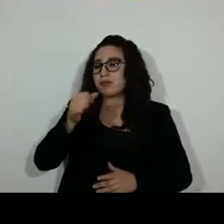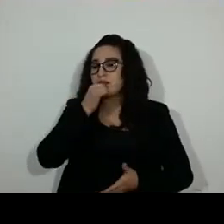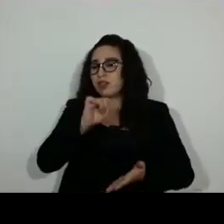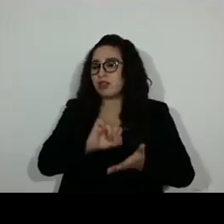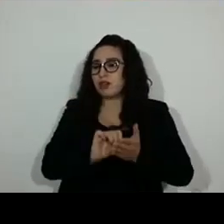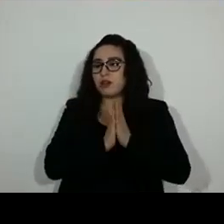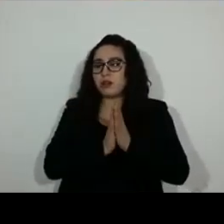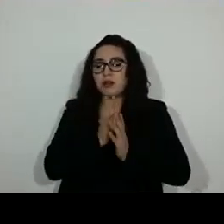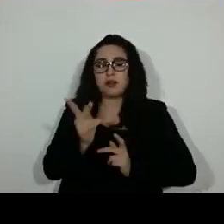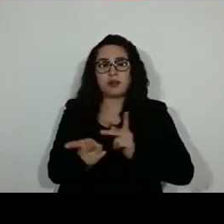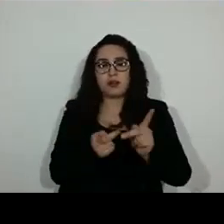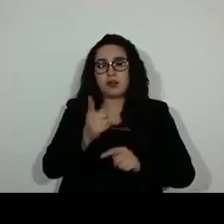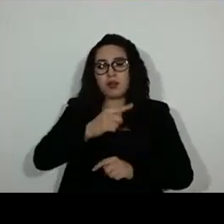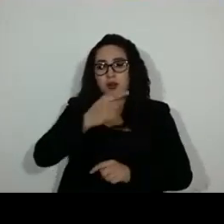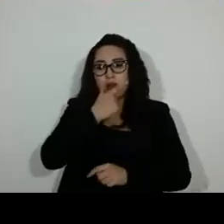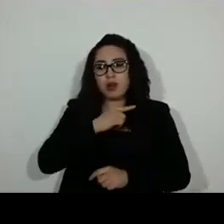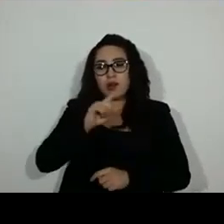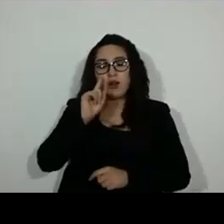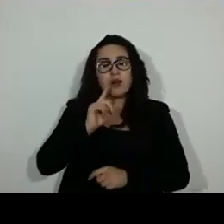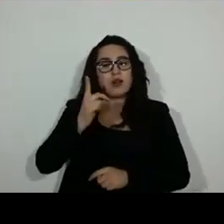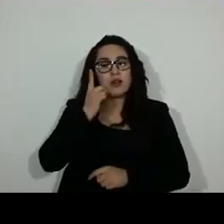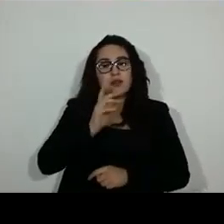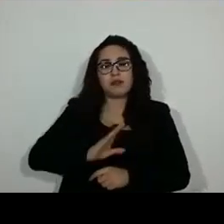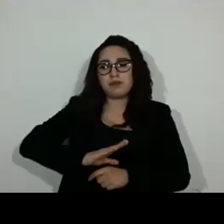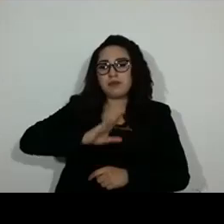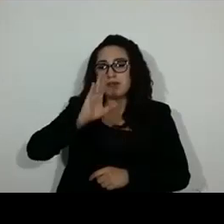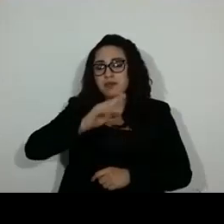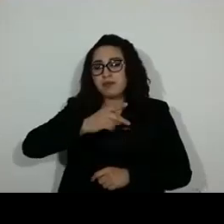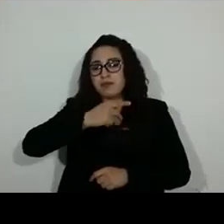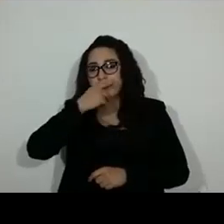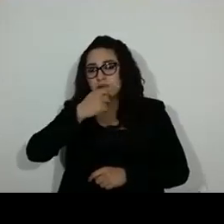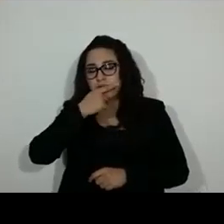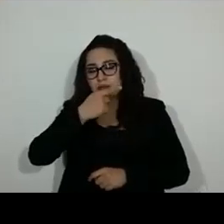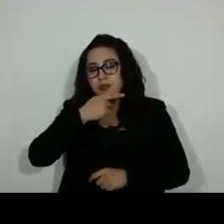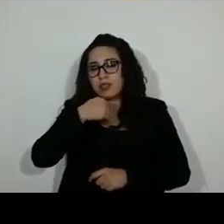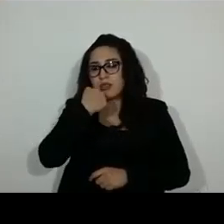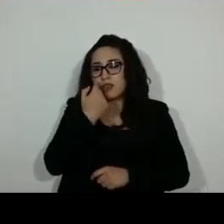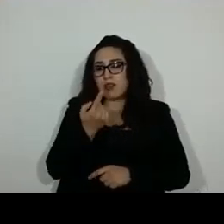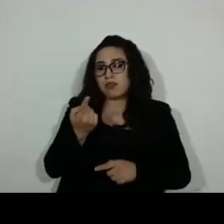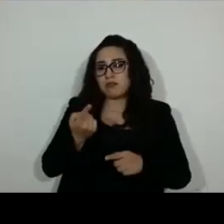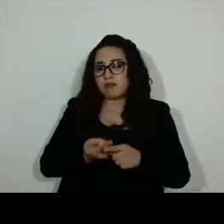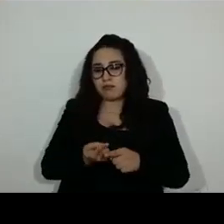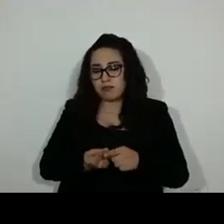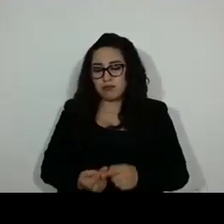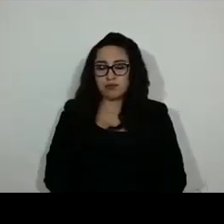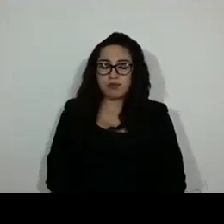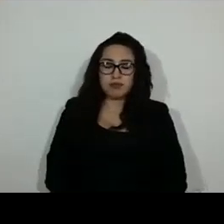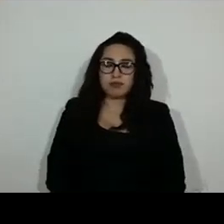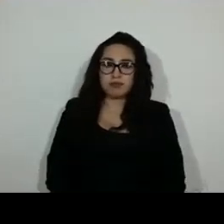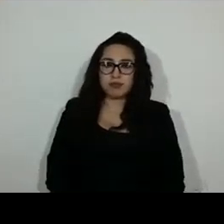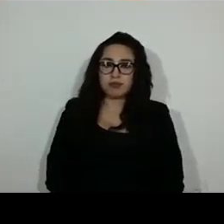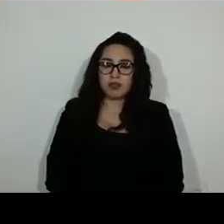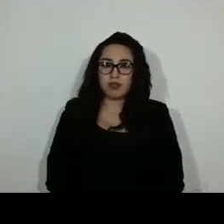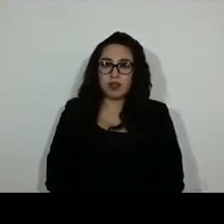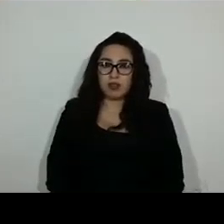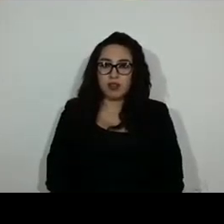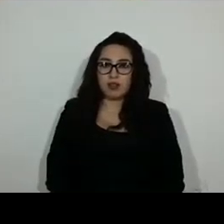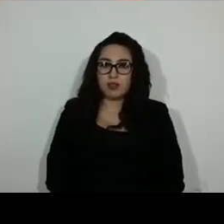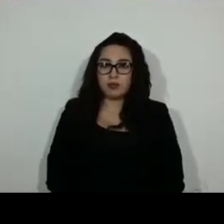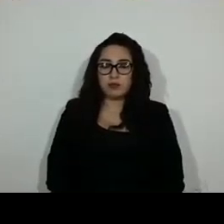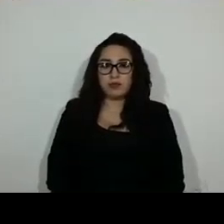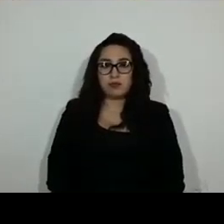consultar si existe alguna persona integrante de esta comisión que desea hacer alguna consideración sobre este dictamen.